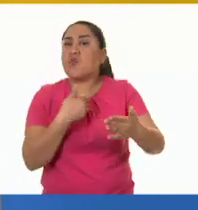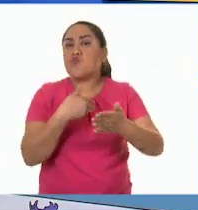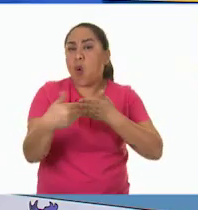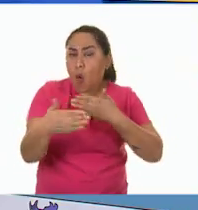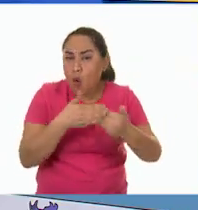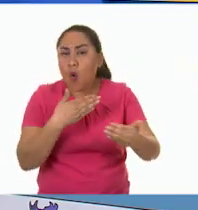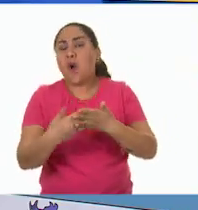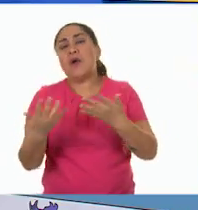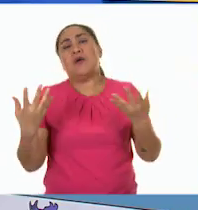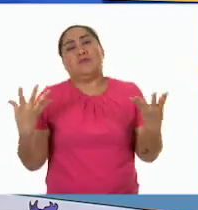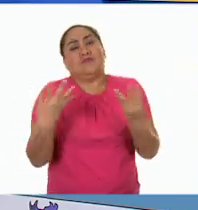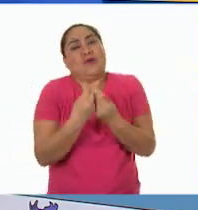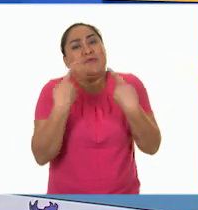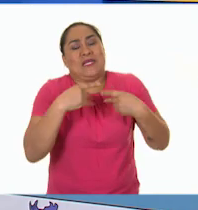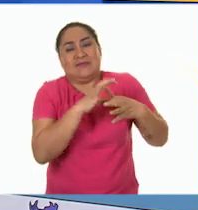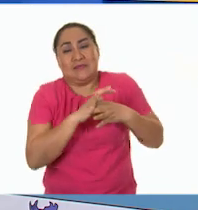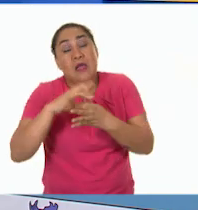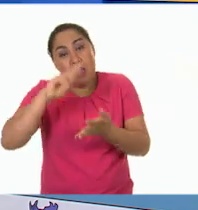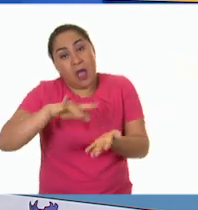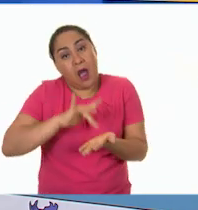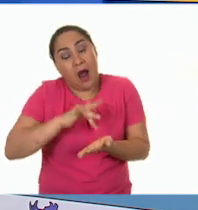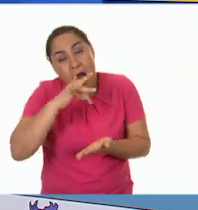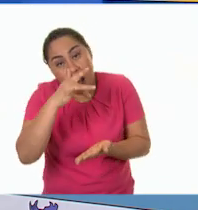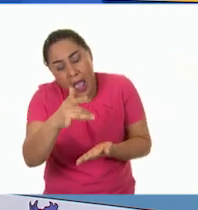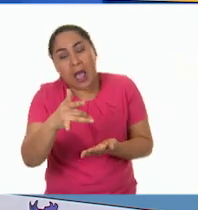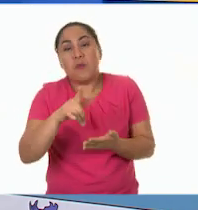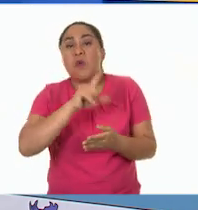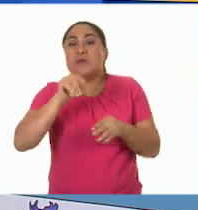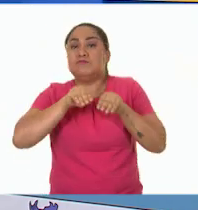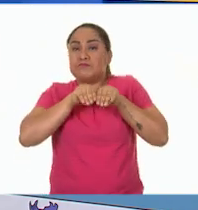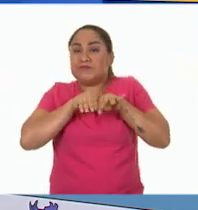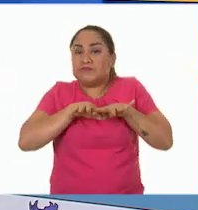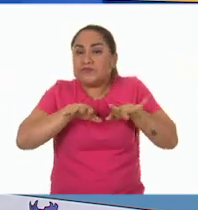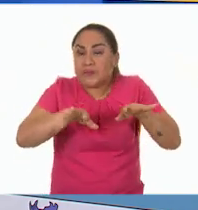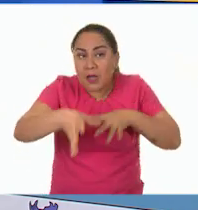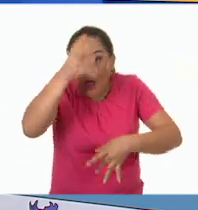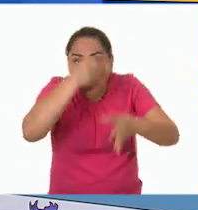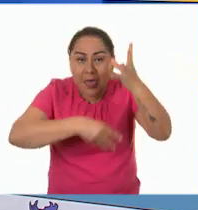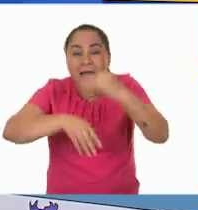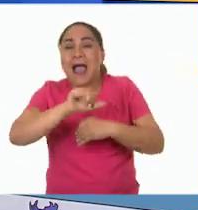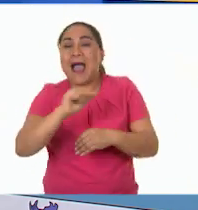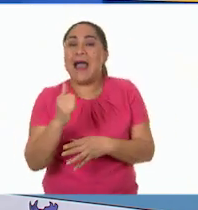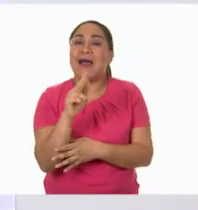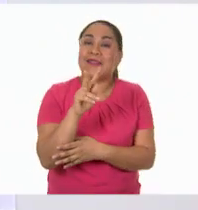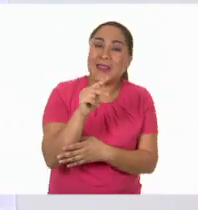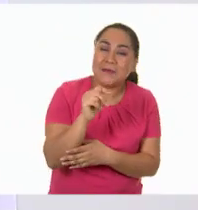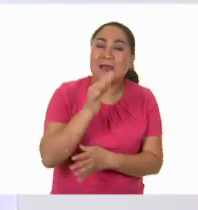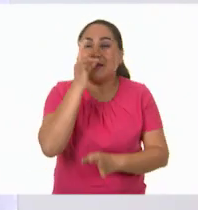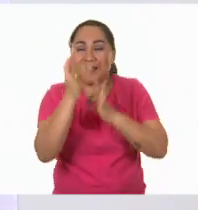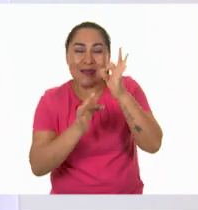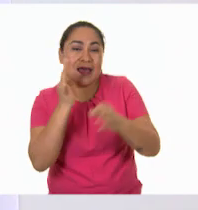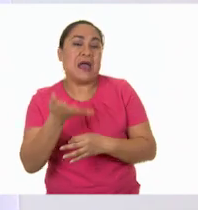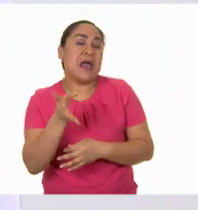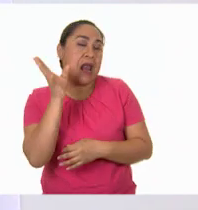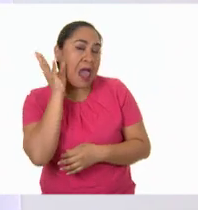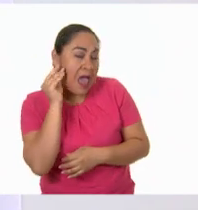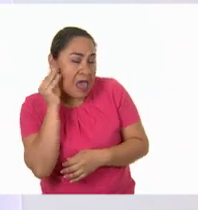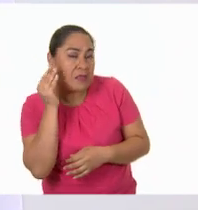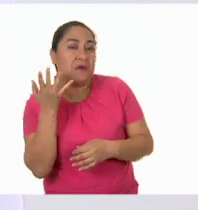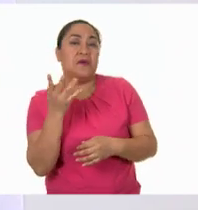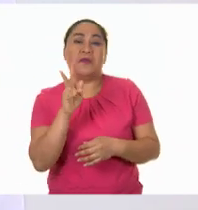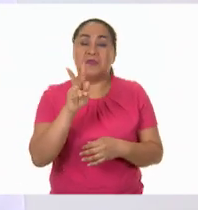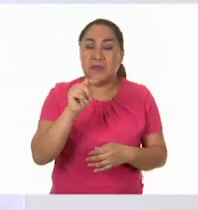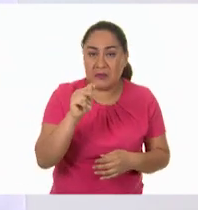unificado, gracias en gran parte a la extensión y la popularización de los medios masivos de comunicación, como la radio, la